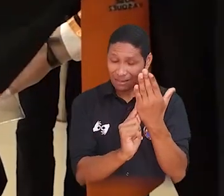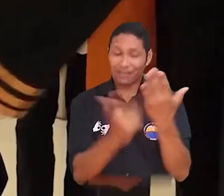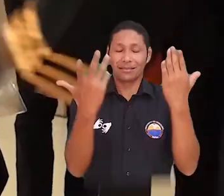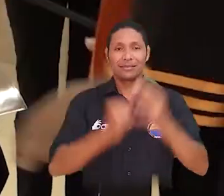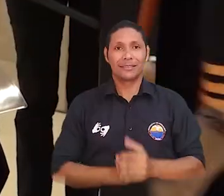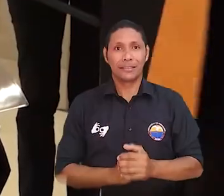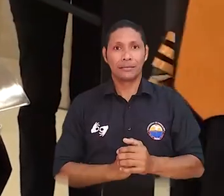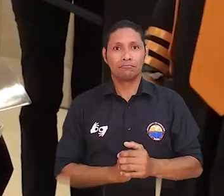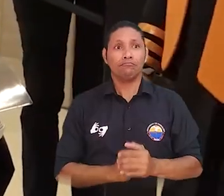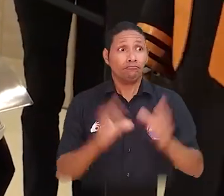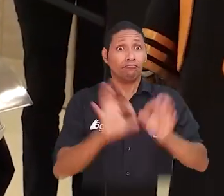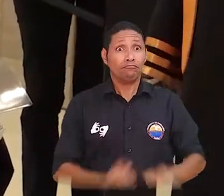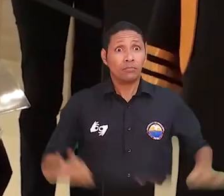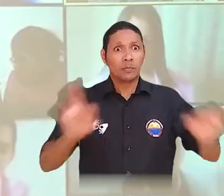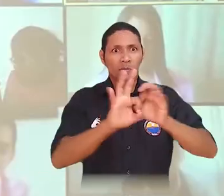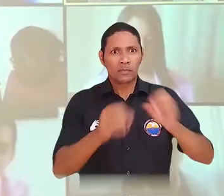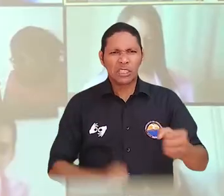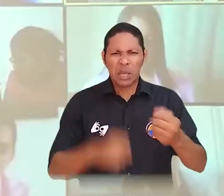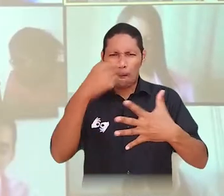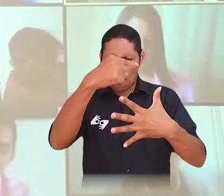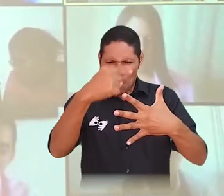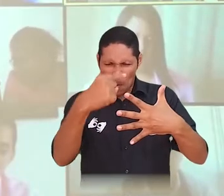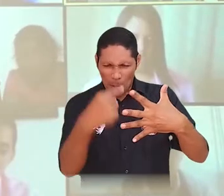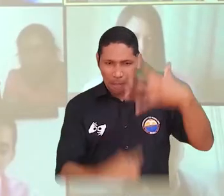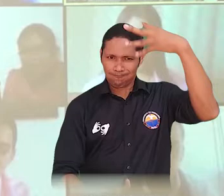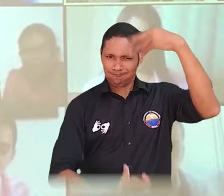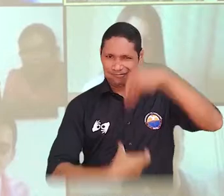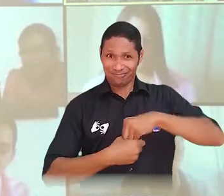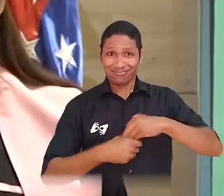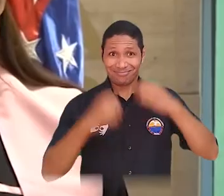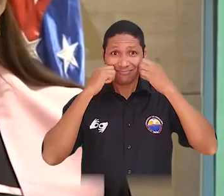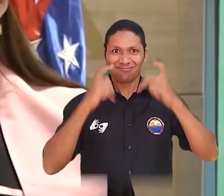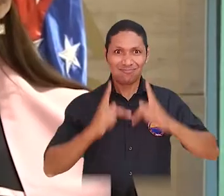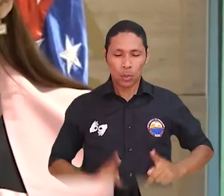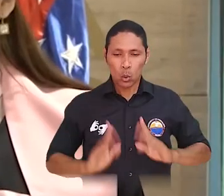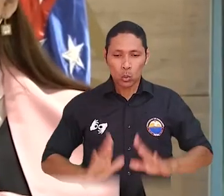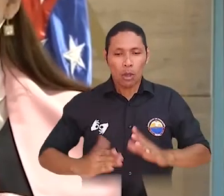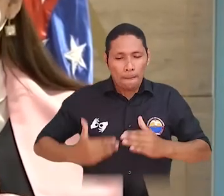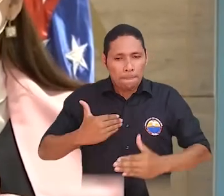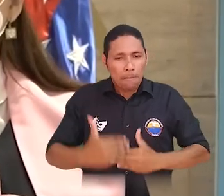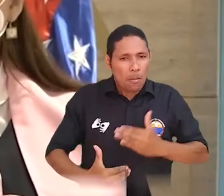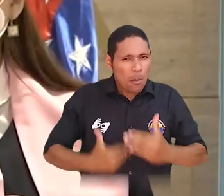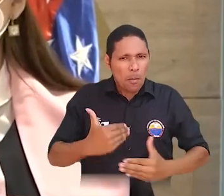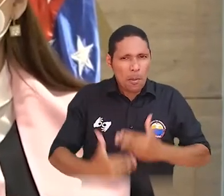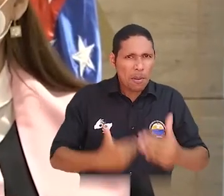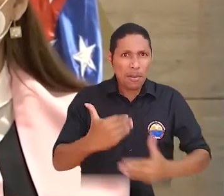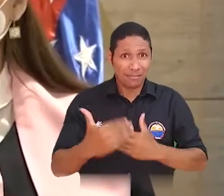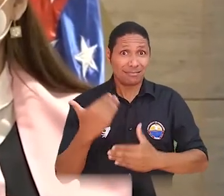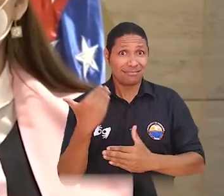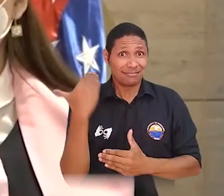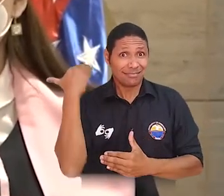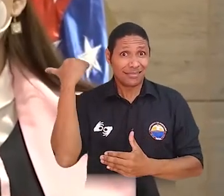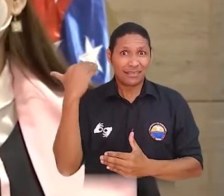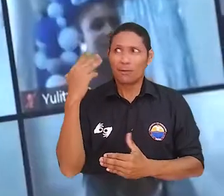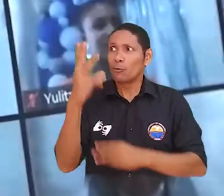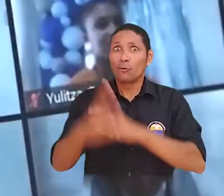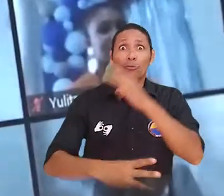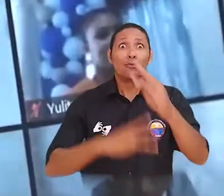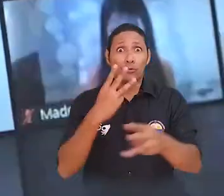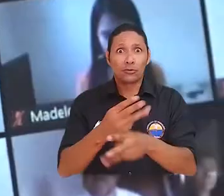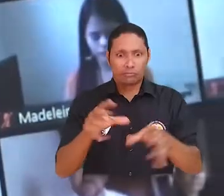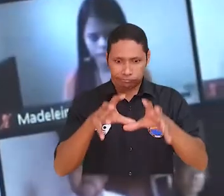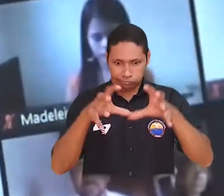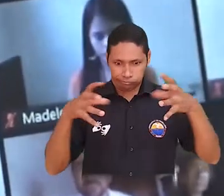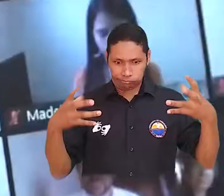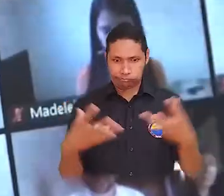realidad a través de estos medios y redes digitales. Tienen la responsabilidad del abordaje integral de las personas y aún más